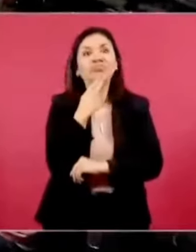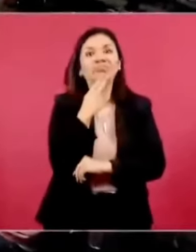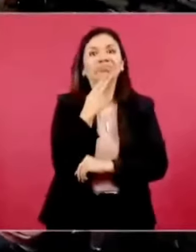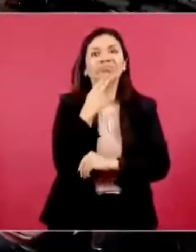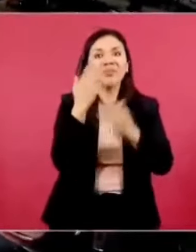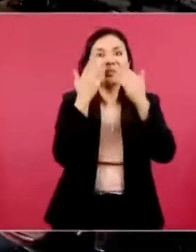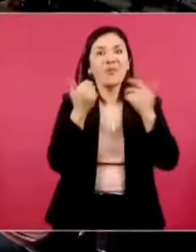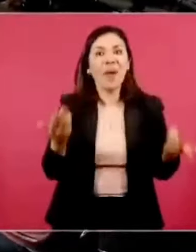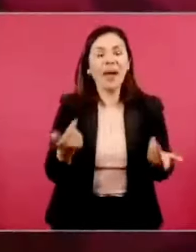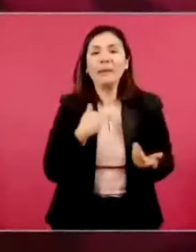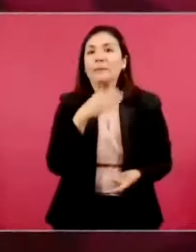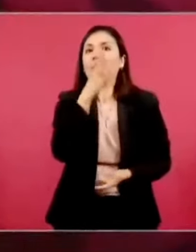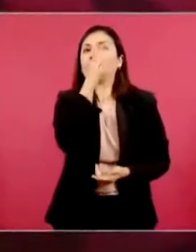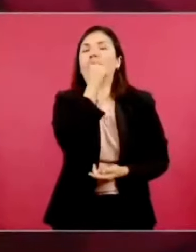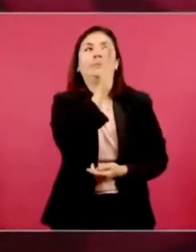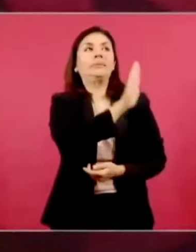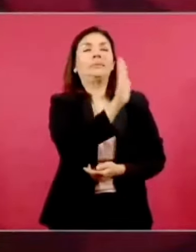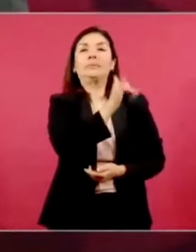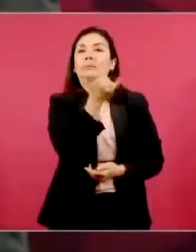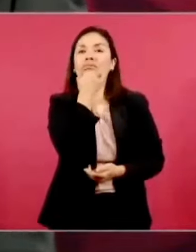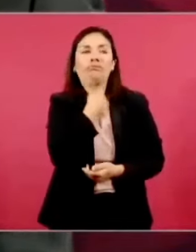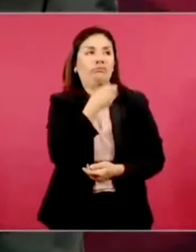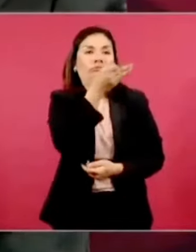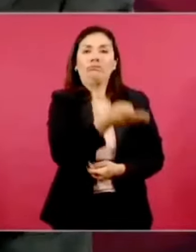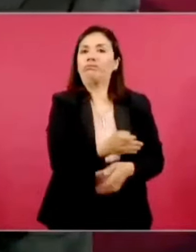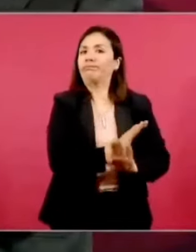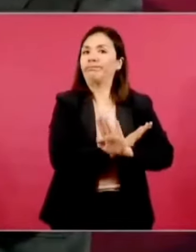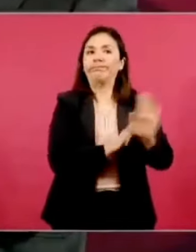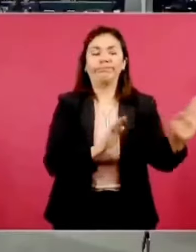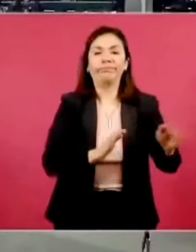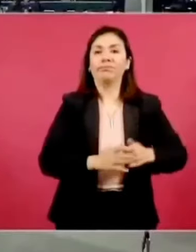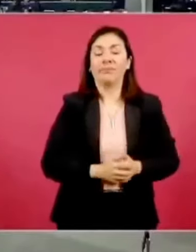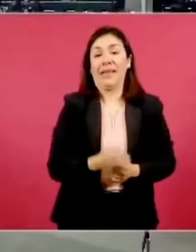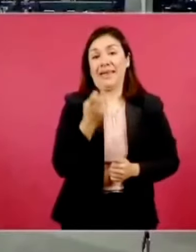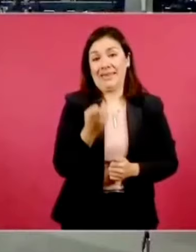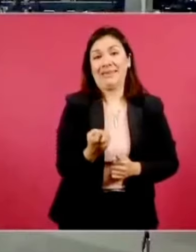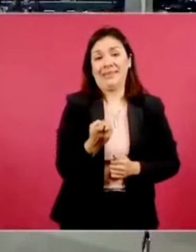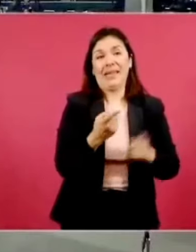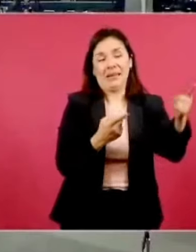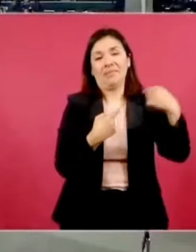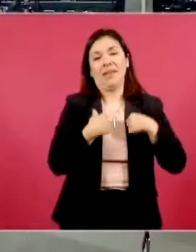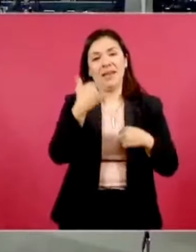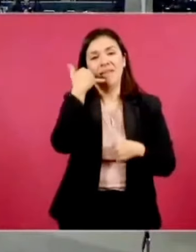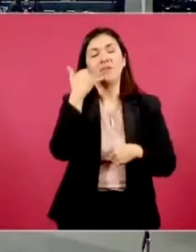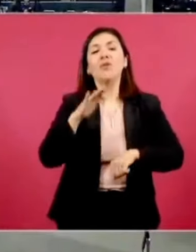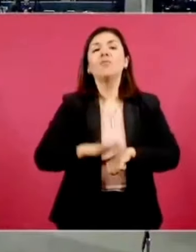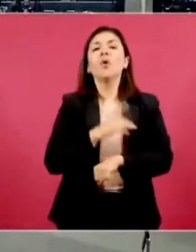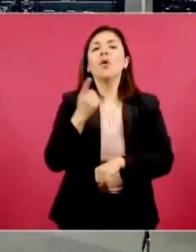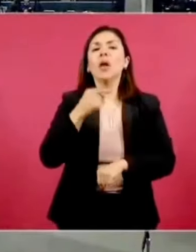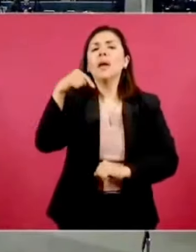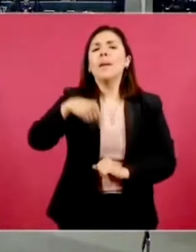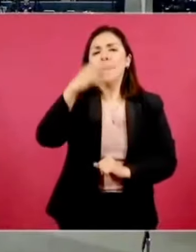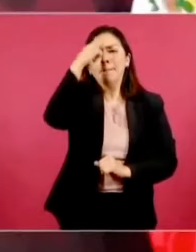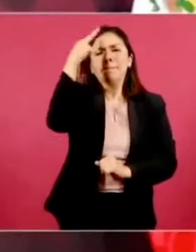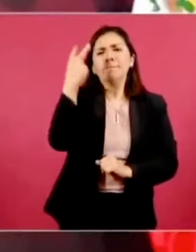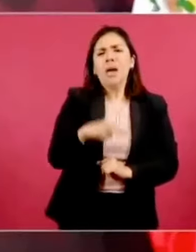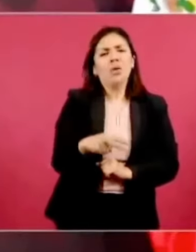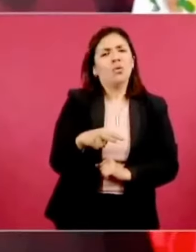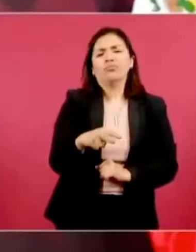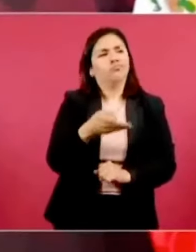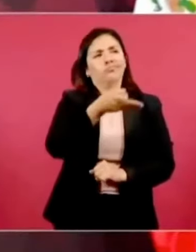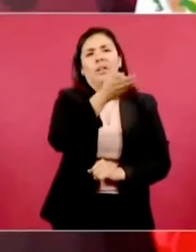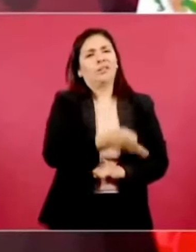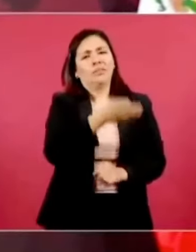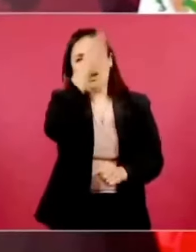Entonces, no podíamos aceptar eso. Y entonces me habló, porque México no aceptó al acuerdo.